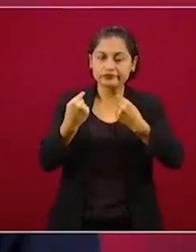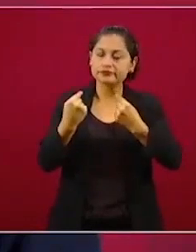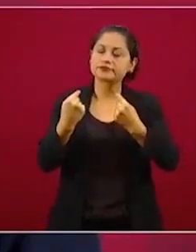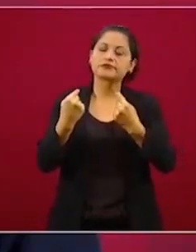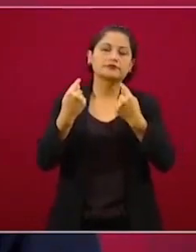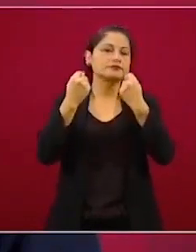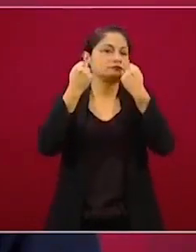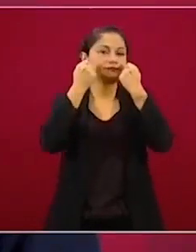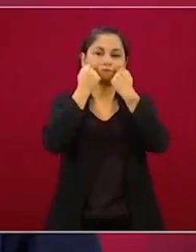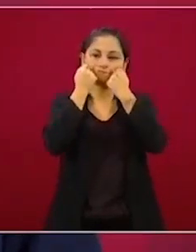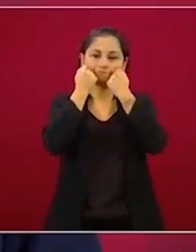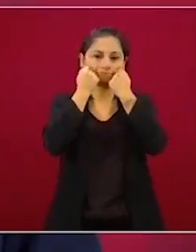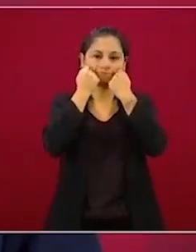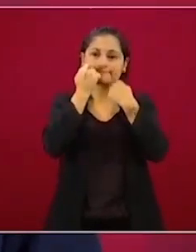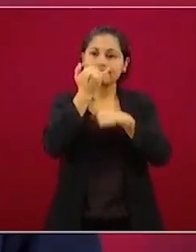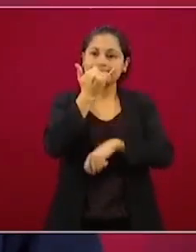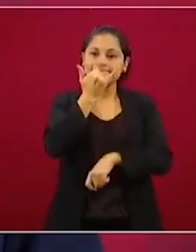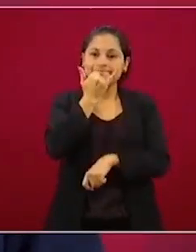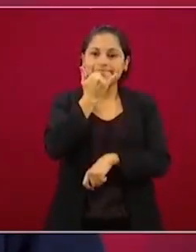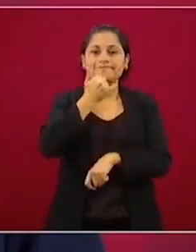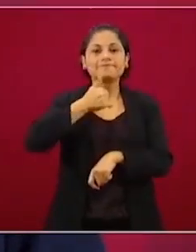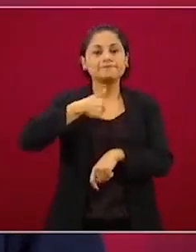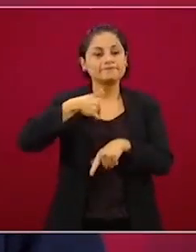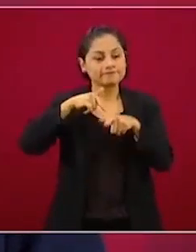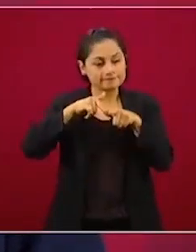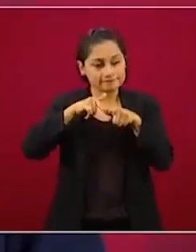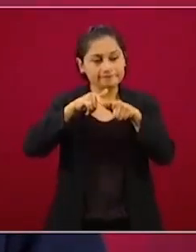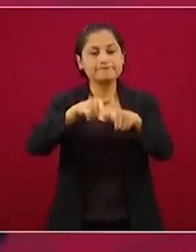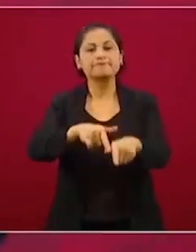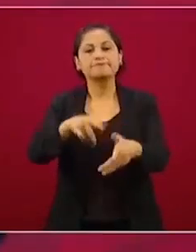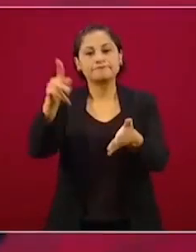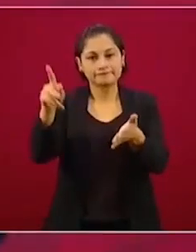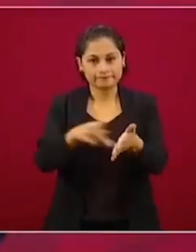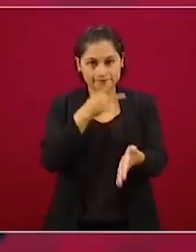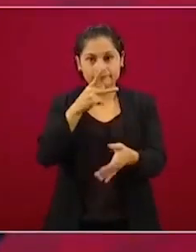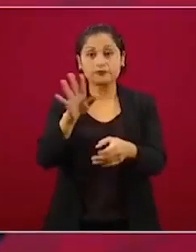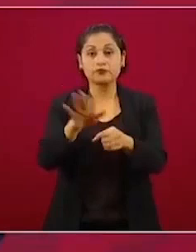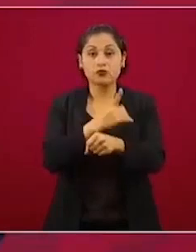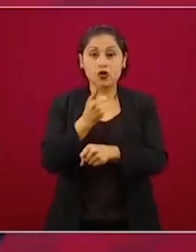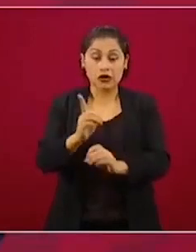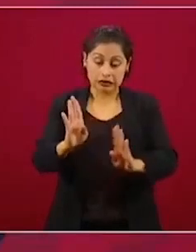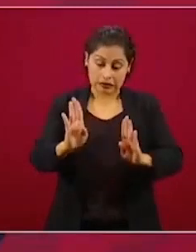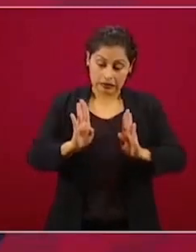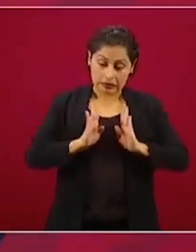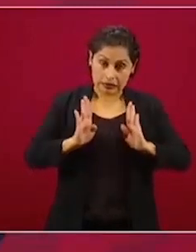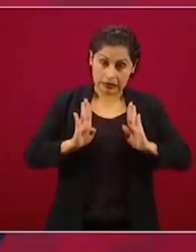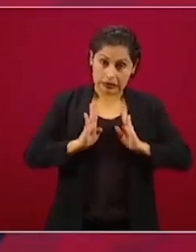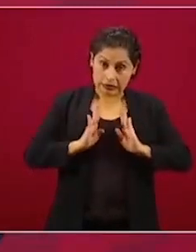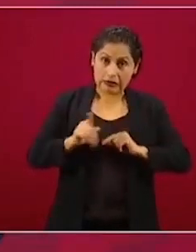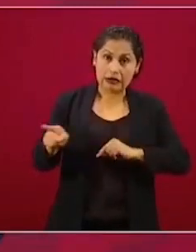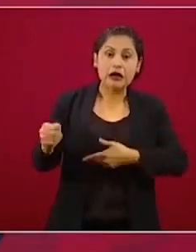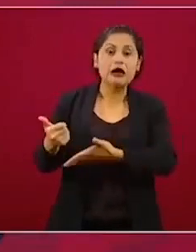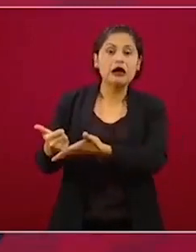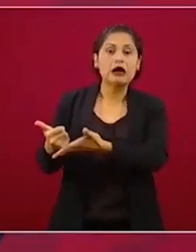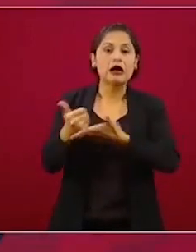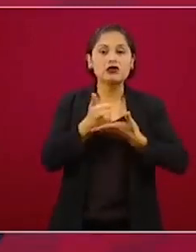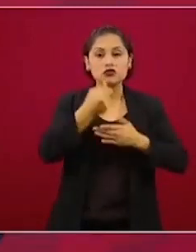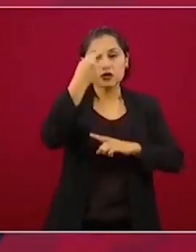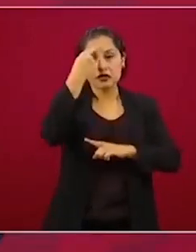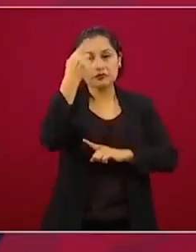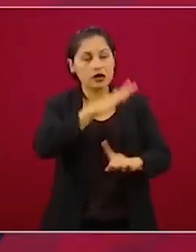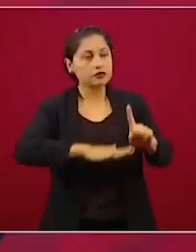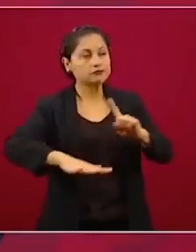en que nos deben de ayudar las Fuerzas Armadas en tareas de seguridad pública.